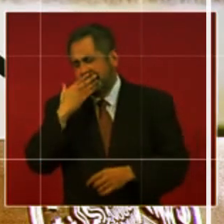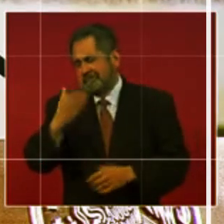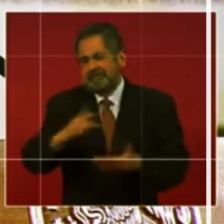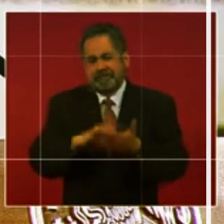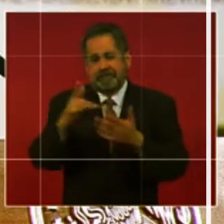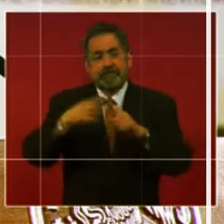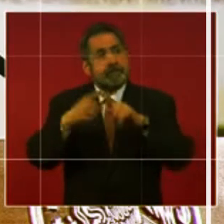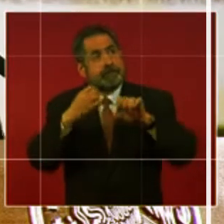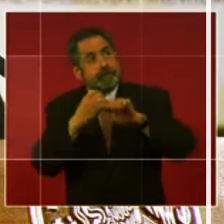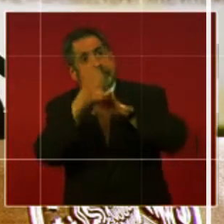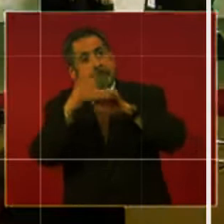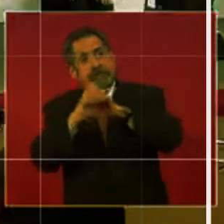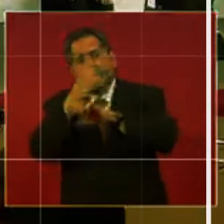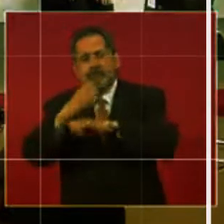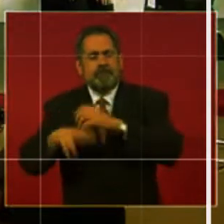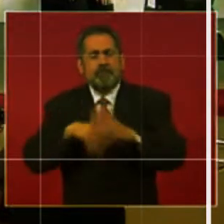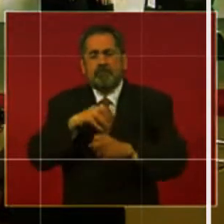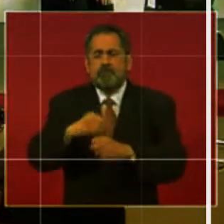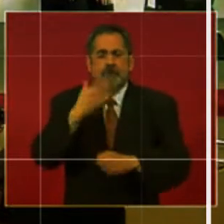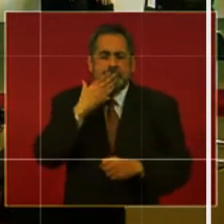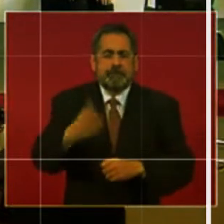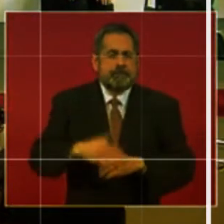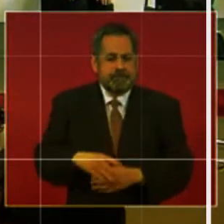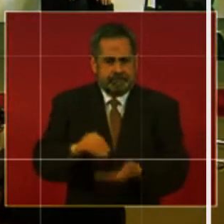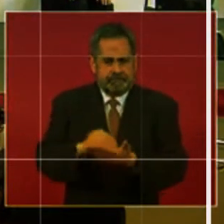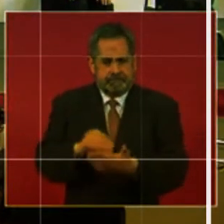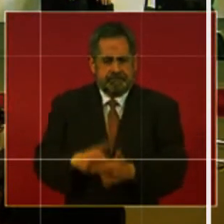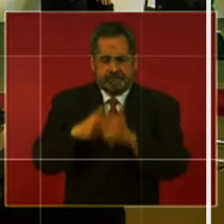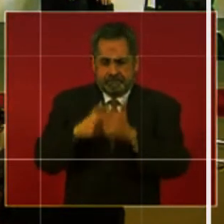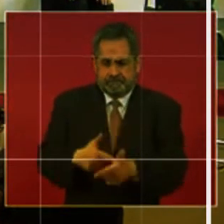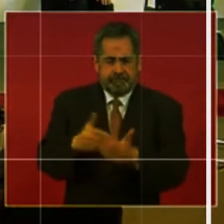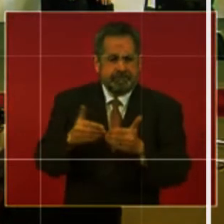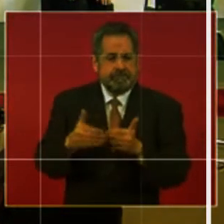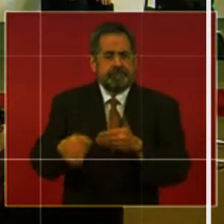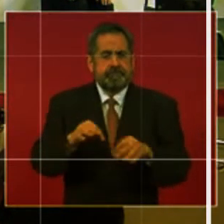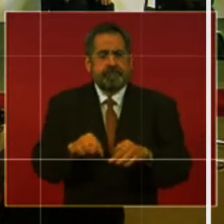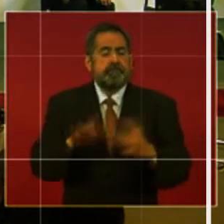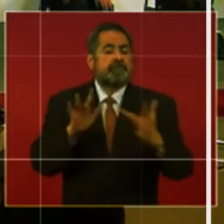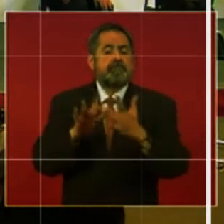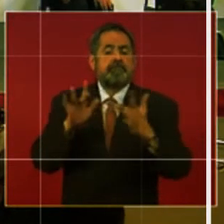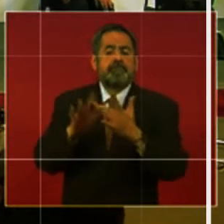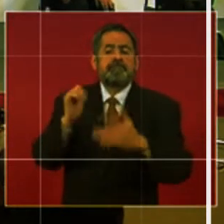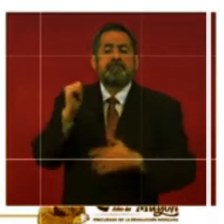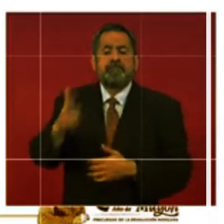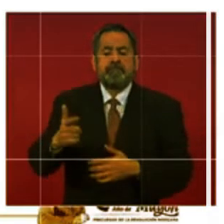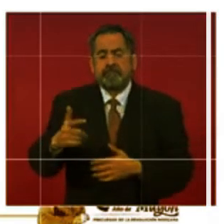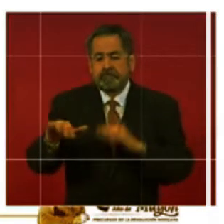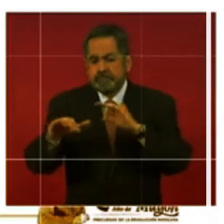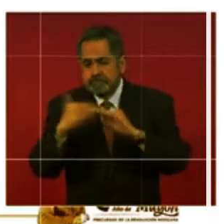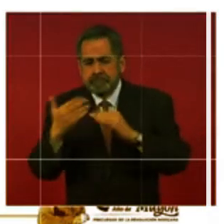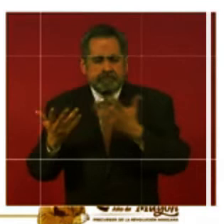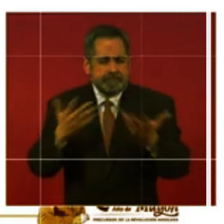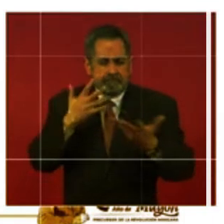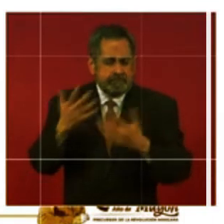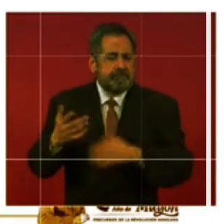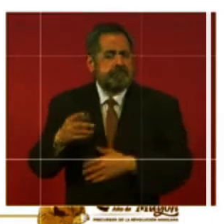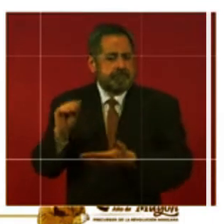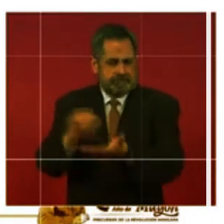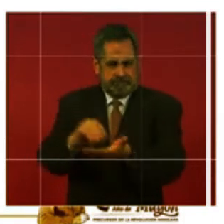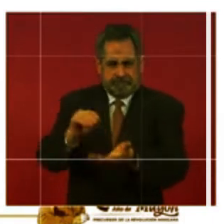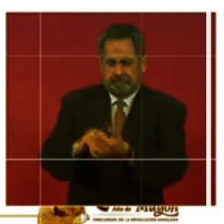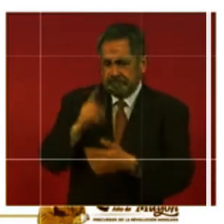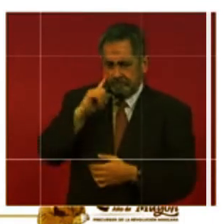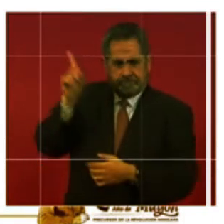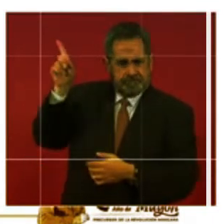municipios que nos han apoyado, y bueno, seguiremos trabajando, están las líneas de atención que se siguen dando de manera